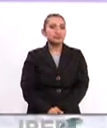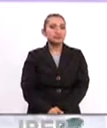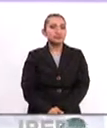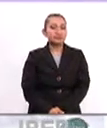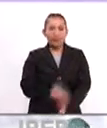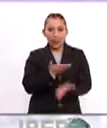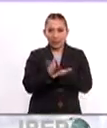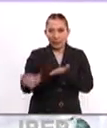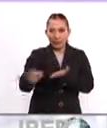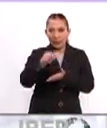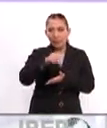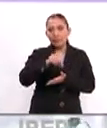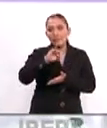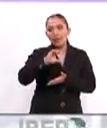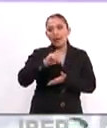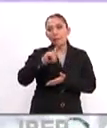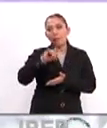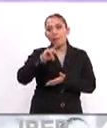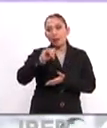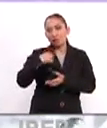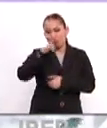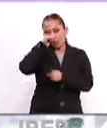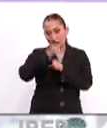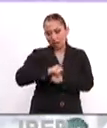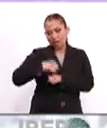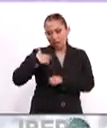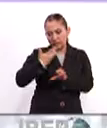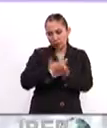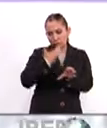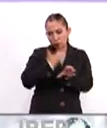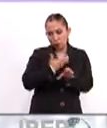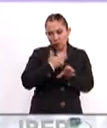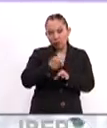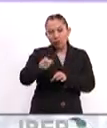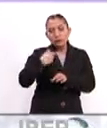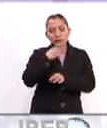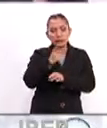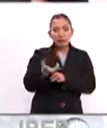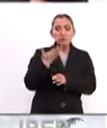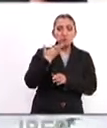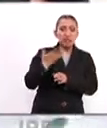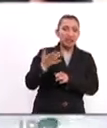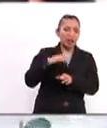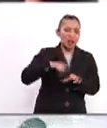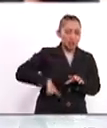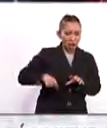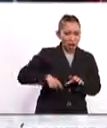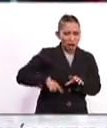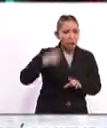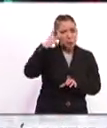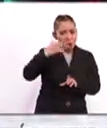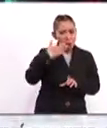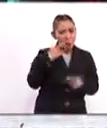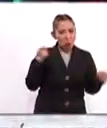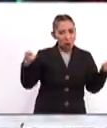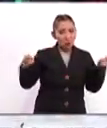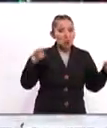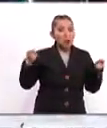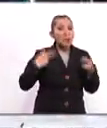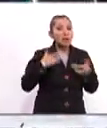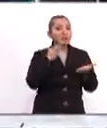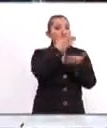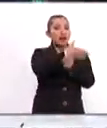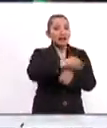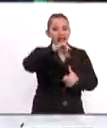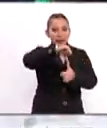Por otro lado, Mike Pompeo, secretario de Estado de la Unión Americana, alabó el desempeño del gobierno mexicano para atender el fenómeno migratorio de